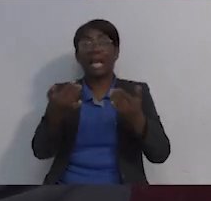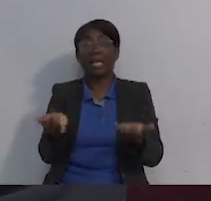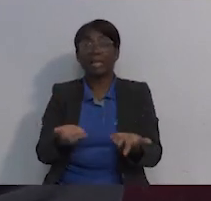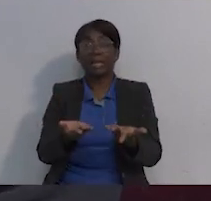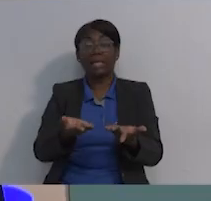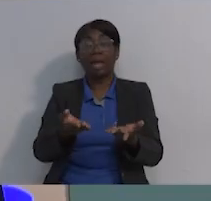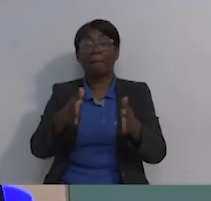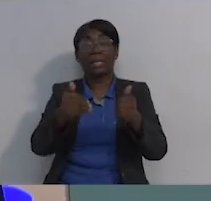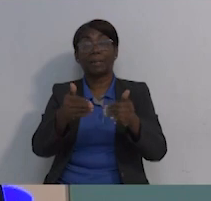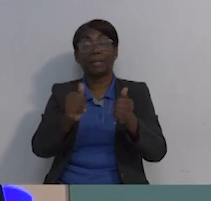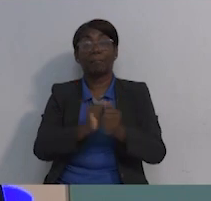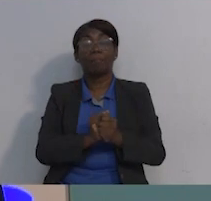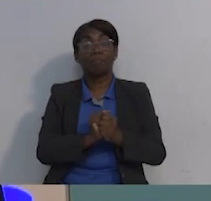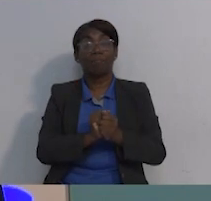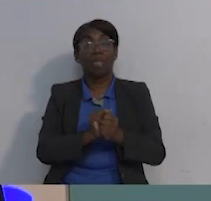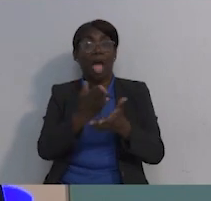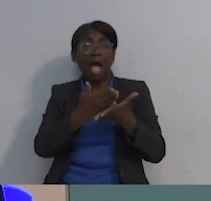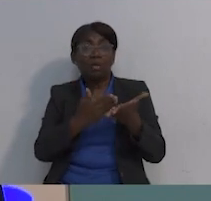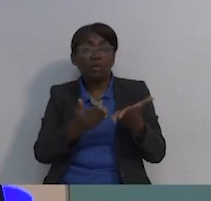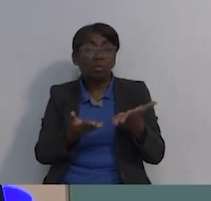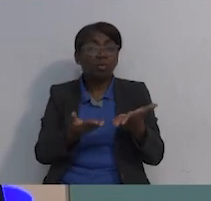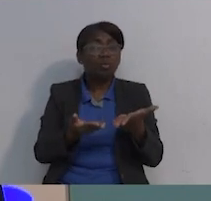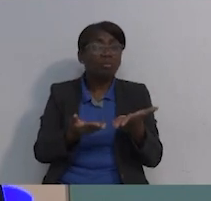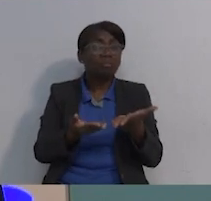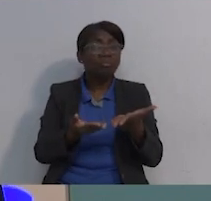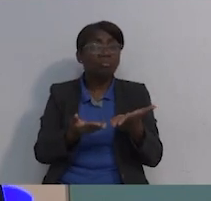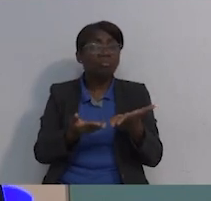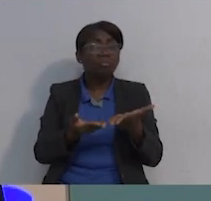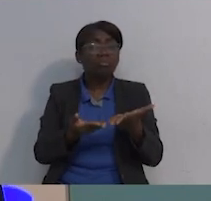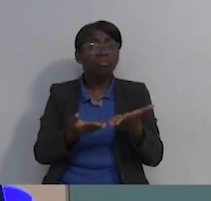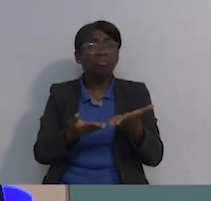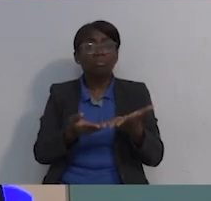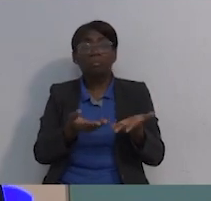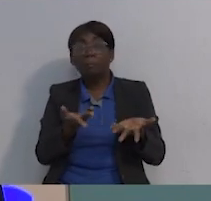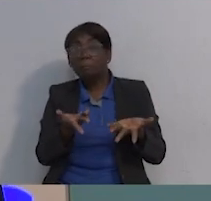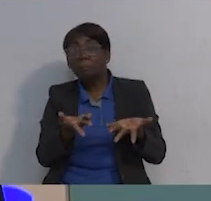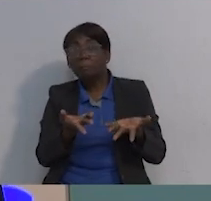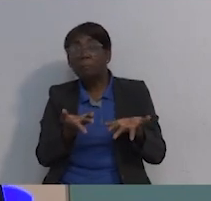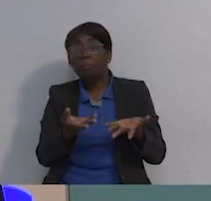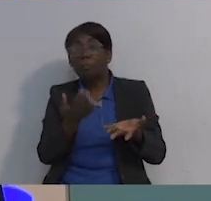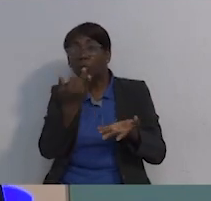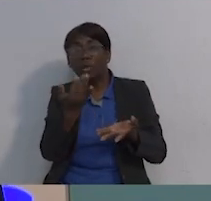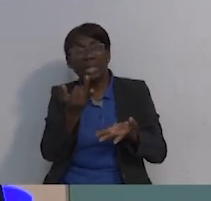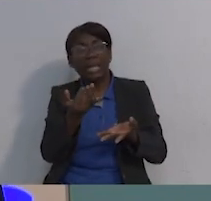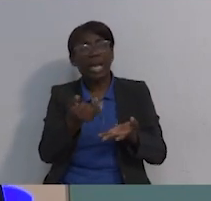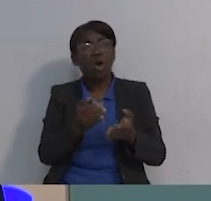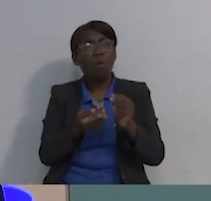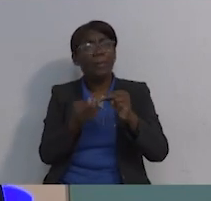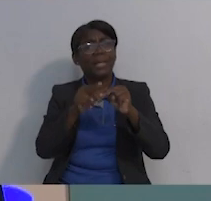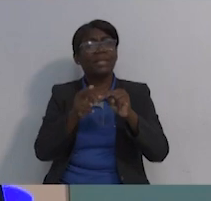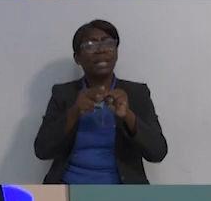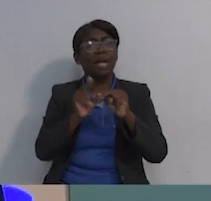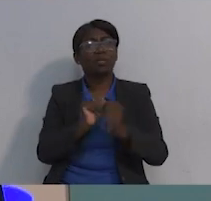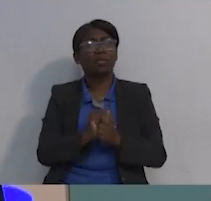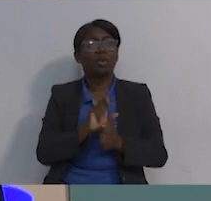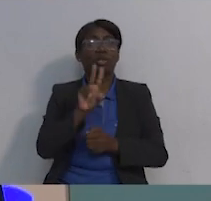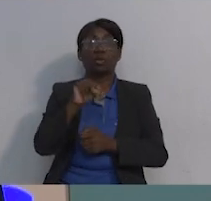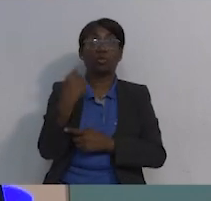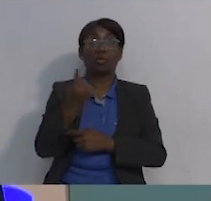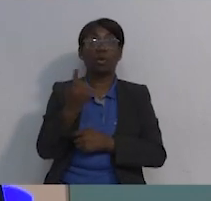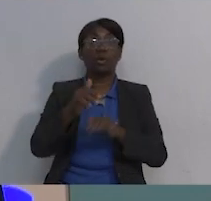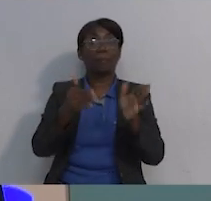Y digamos hay algún motivo por el cual se hayan aumentado,